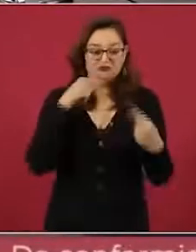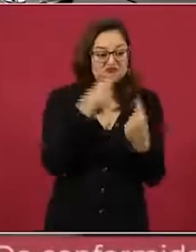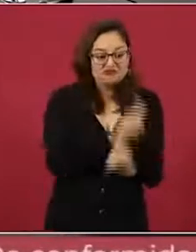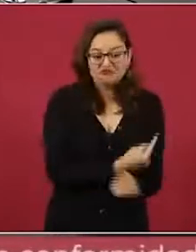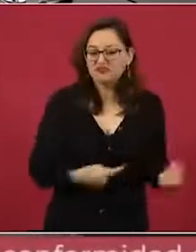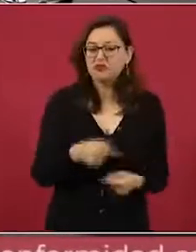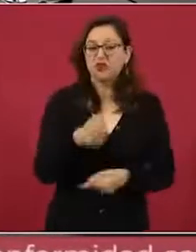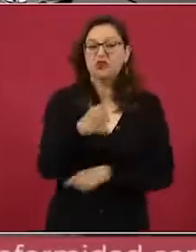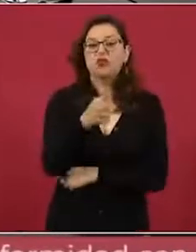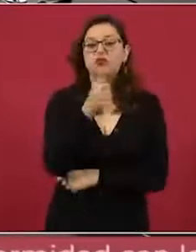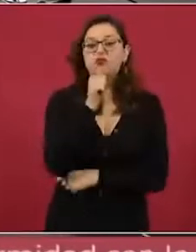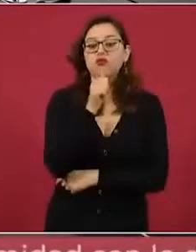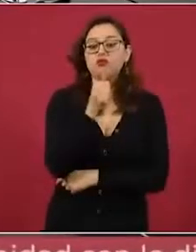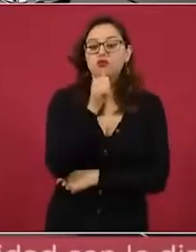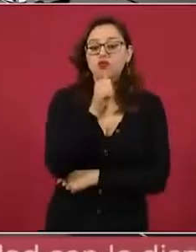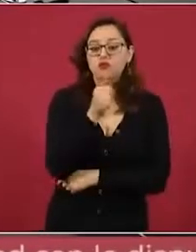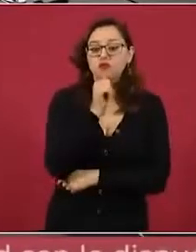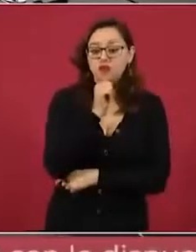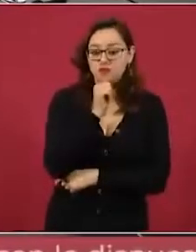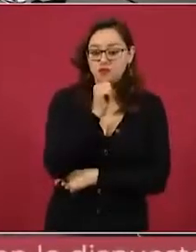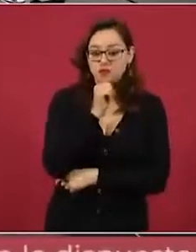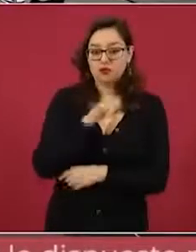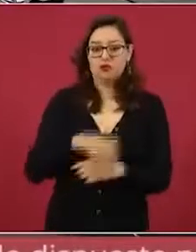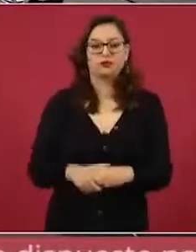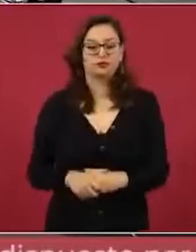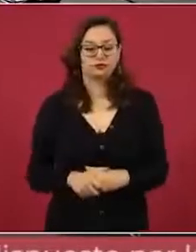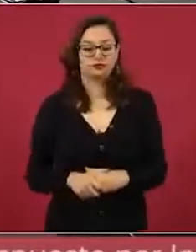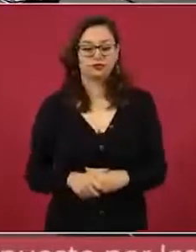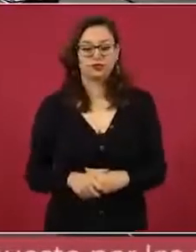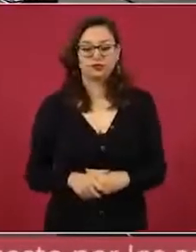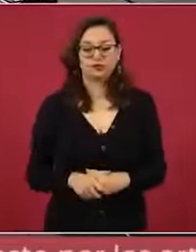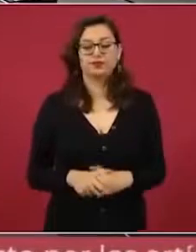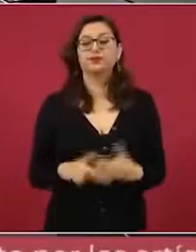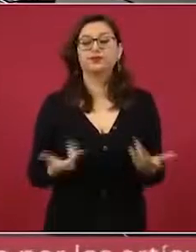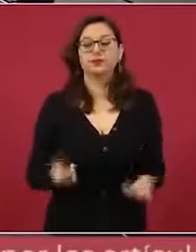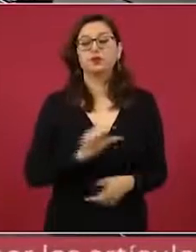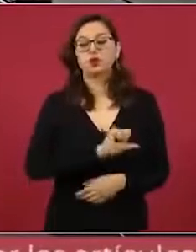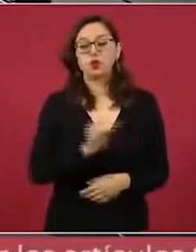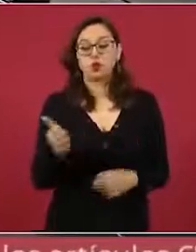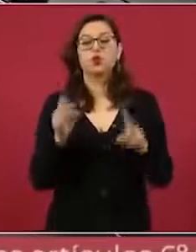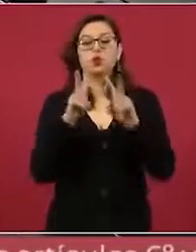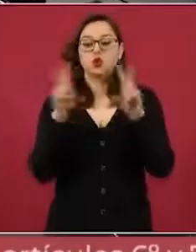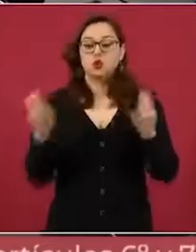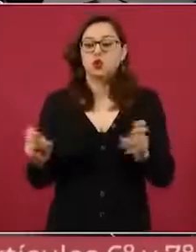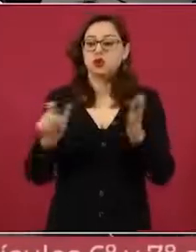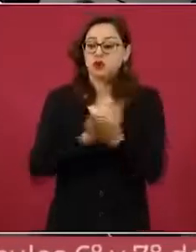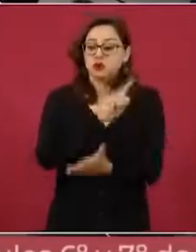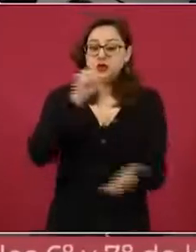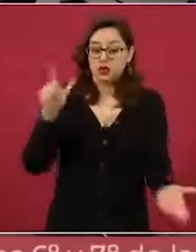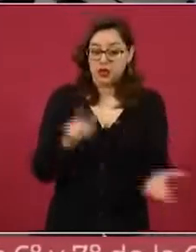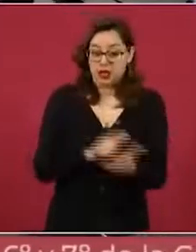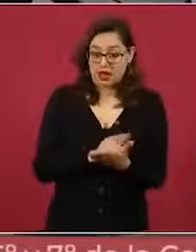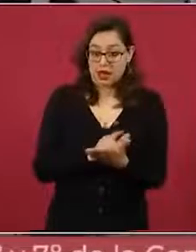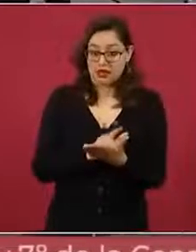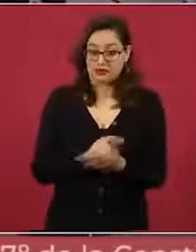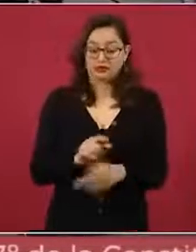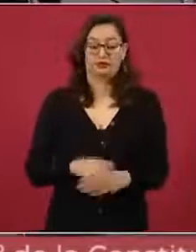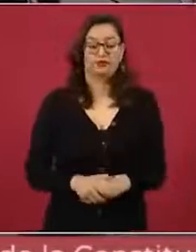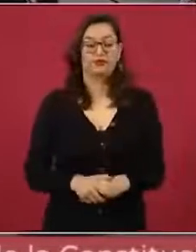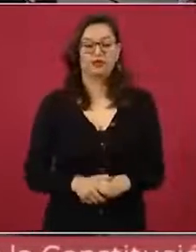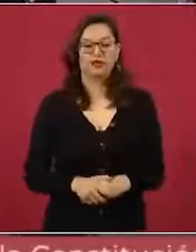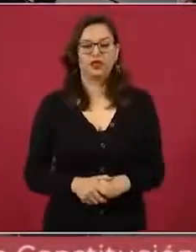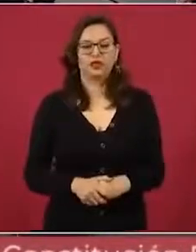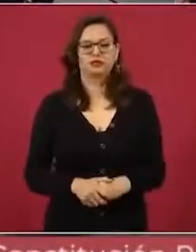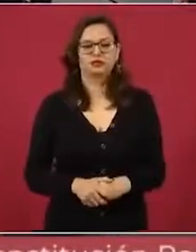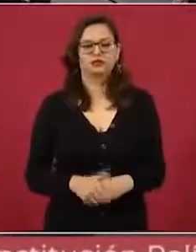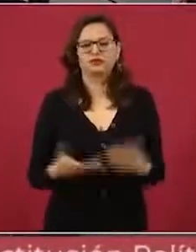técnica. Ahora, un último elemento, el jurídico. Efectivamente, esta intención de